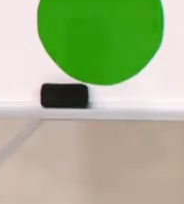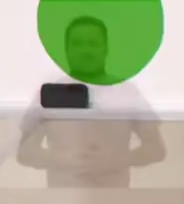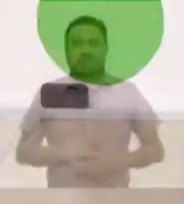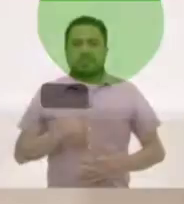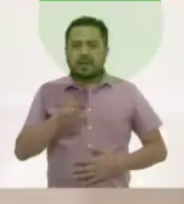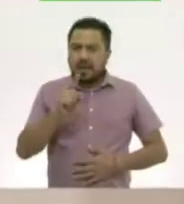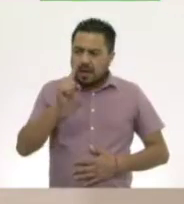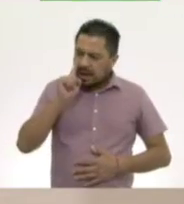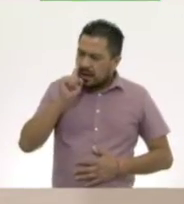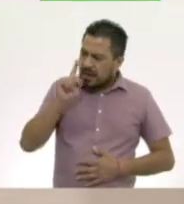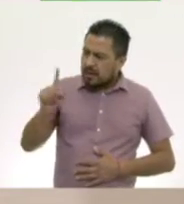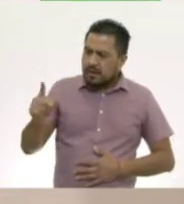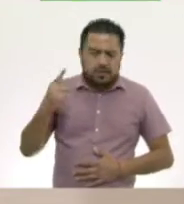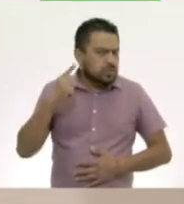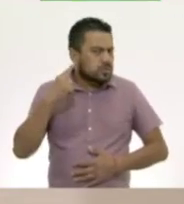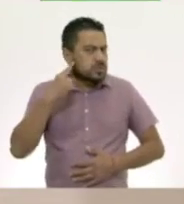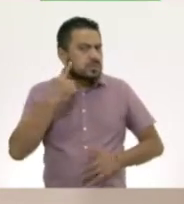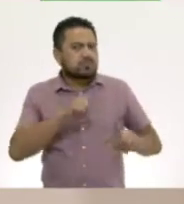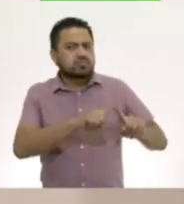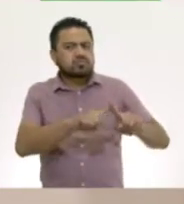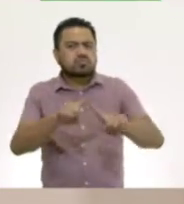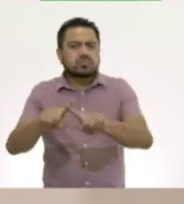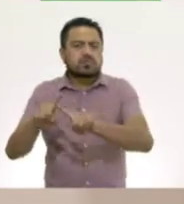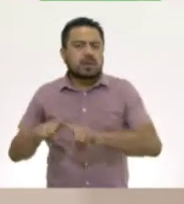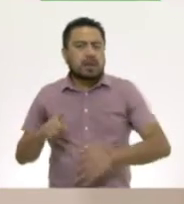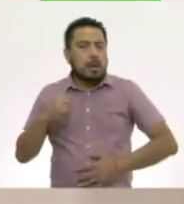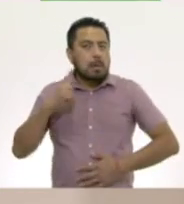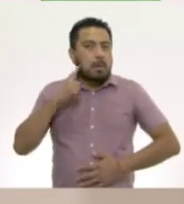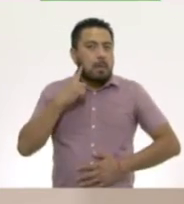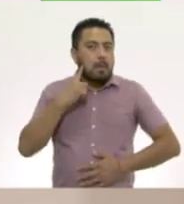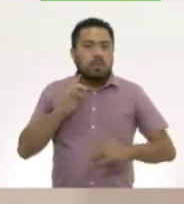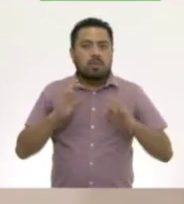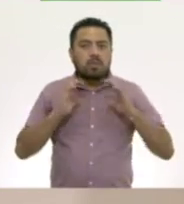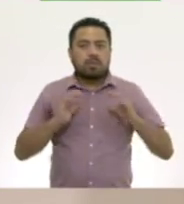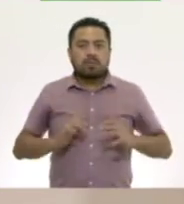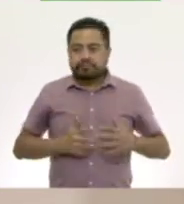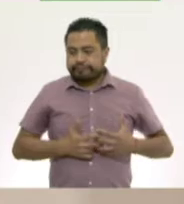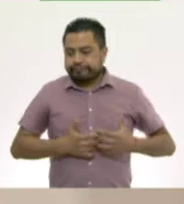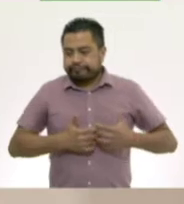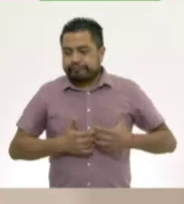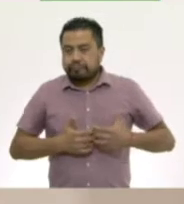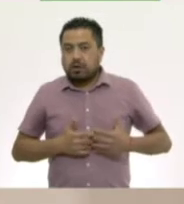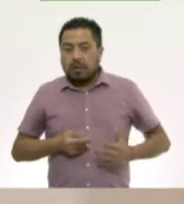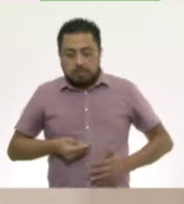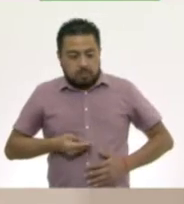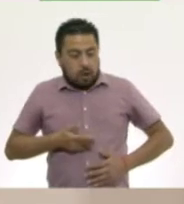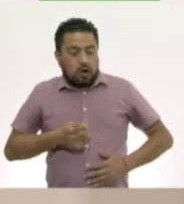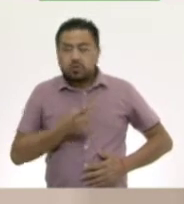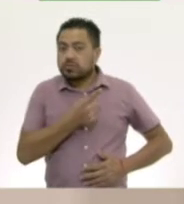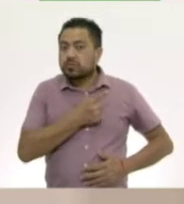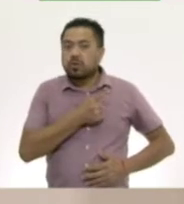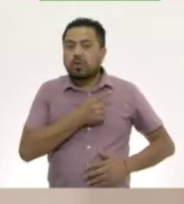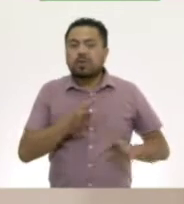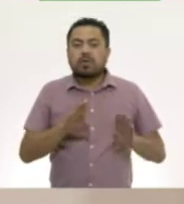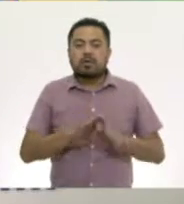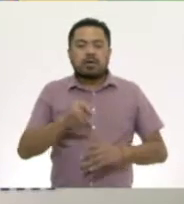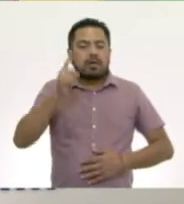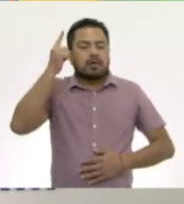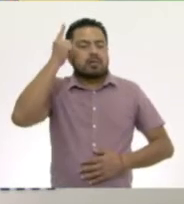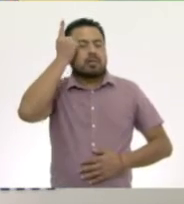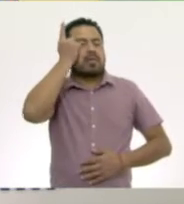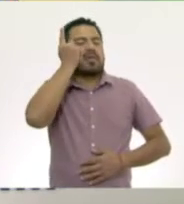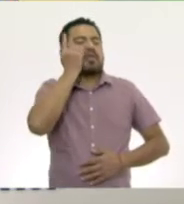¿Observaste y escuchaste la variedad de sonidos que produce nuestro cuerpo de forma natural? como roncar,